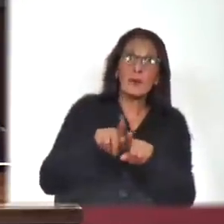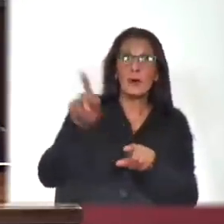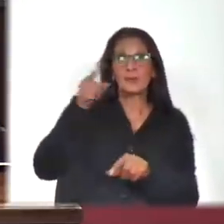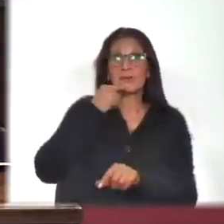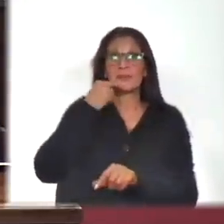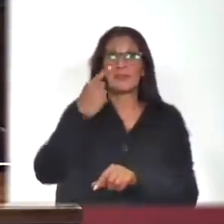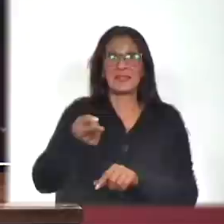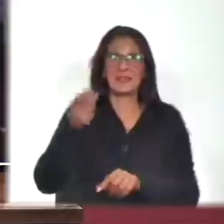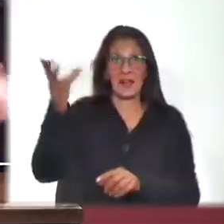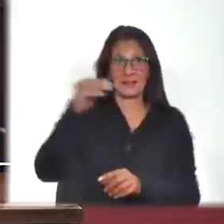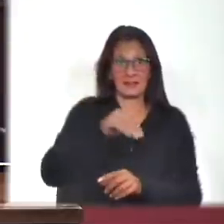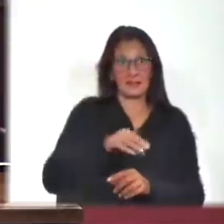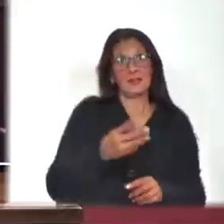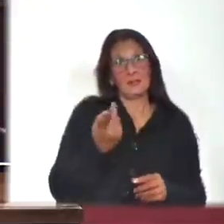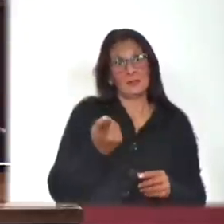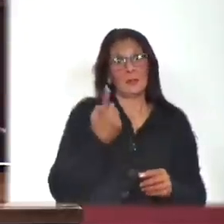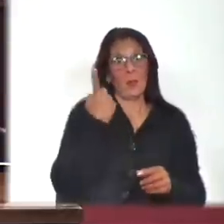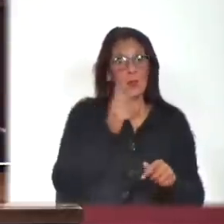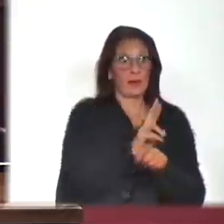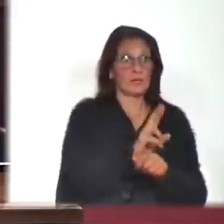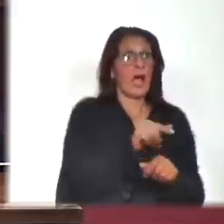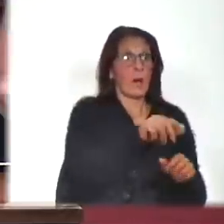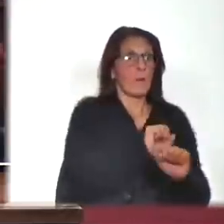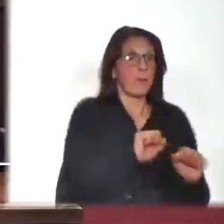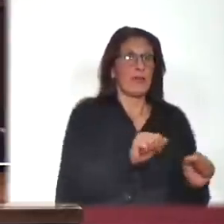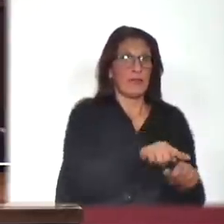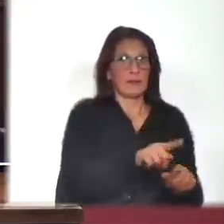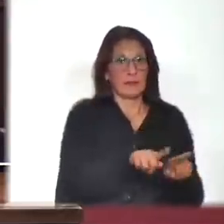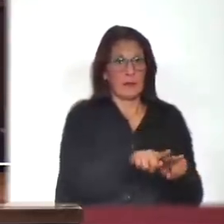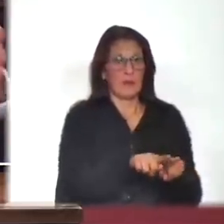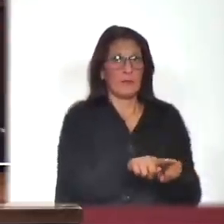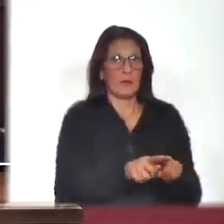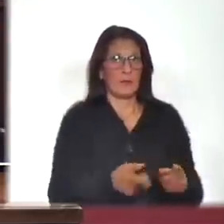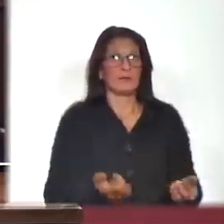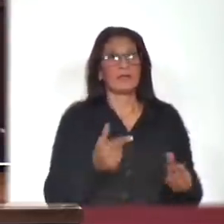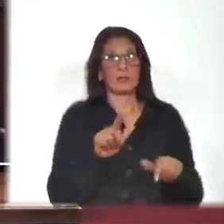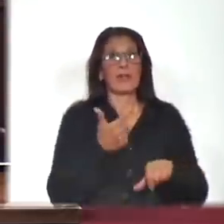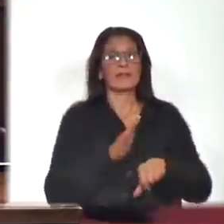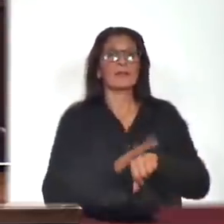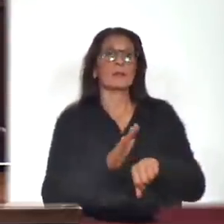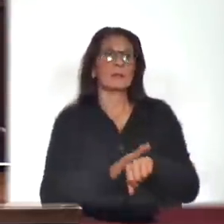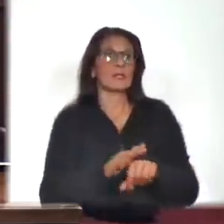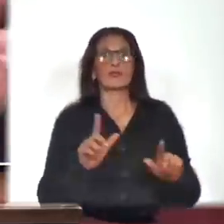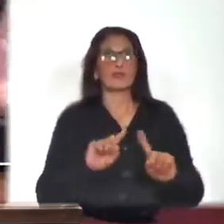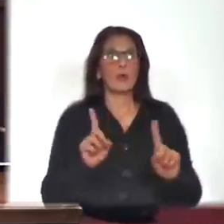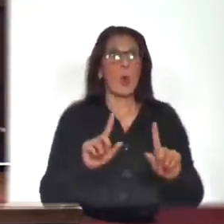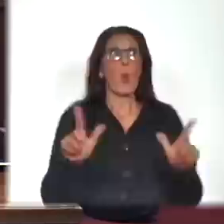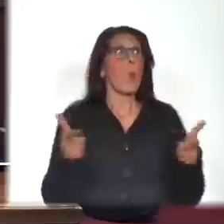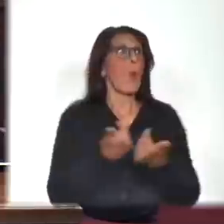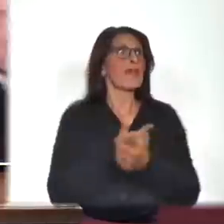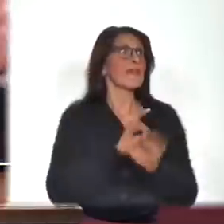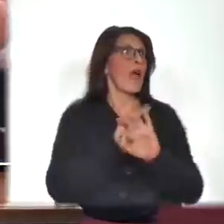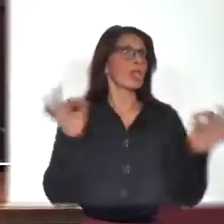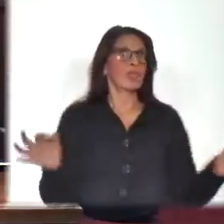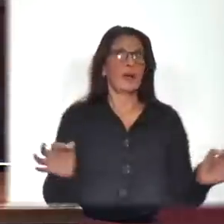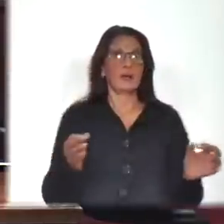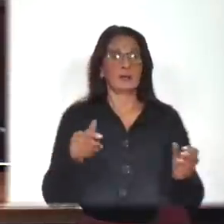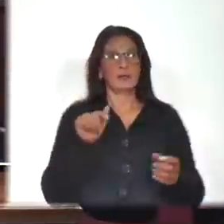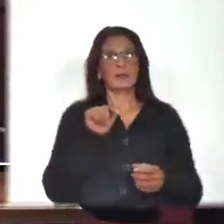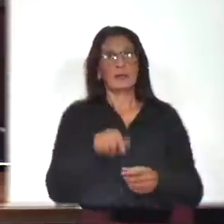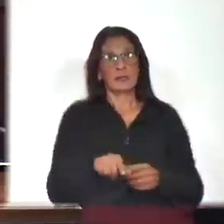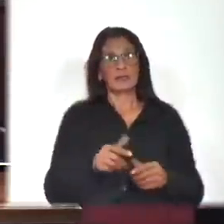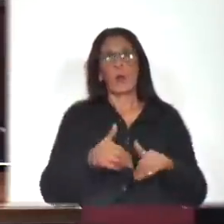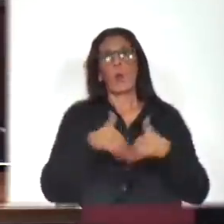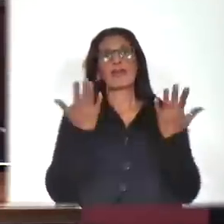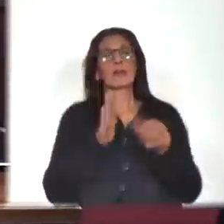caso de Alfie levantaron la reserva, levantenla ahora también. Y entonces no habría garantías ni protección para nadie. Estaríamos todos expuestos a que todo se divulgara en